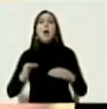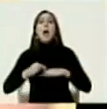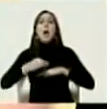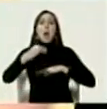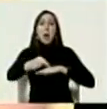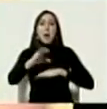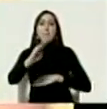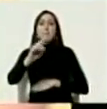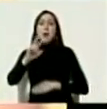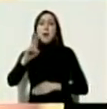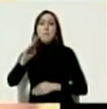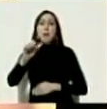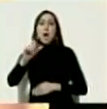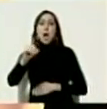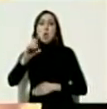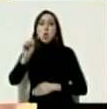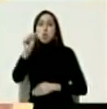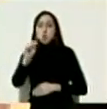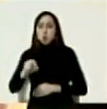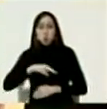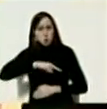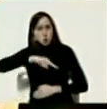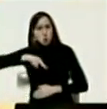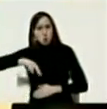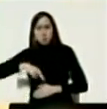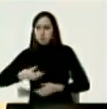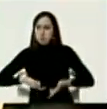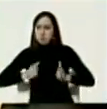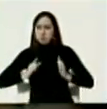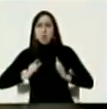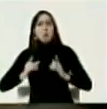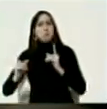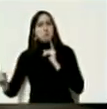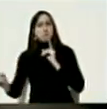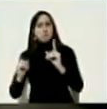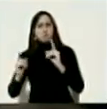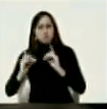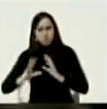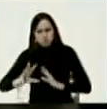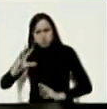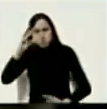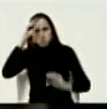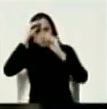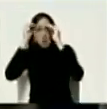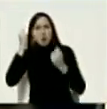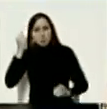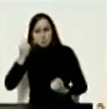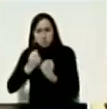y nosotros siempre dispuestos a la conversación al entendimiento al acuerdo